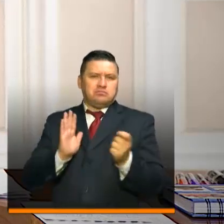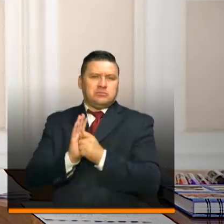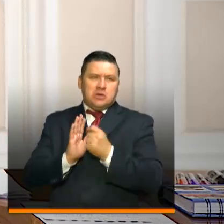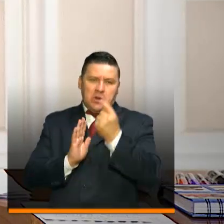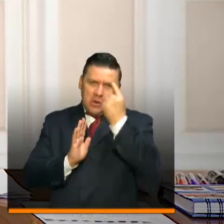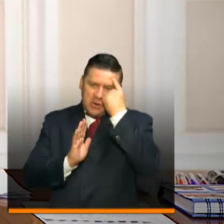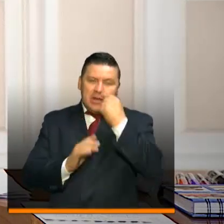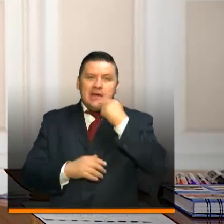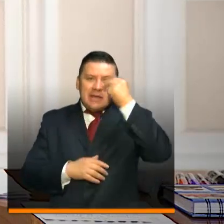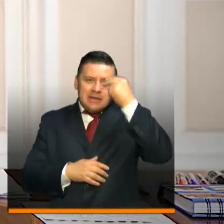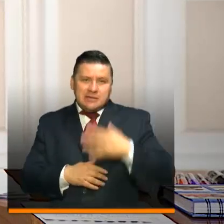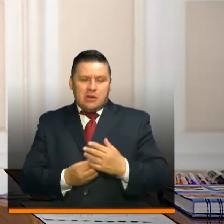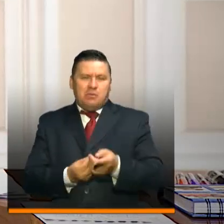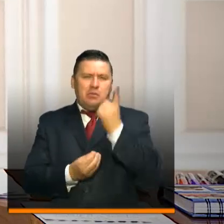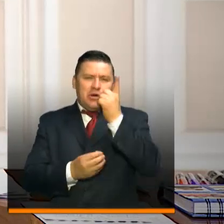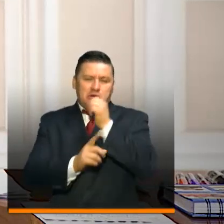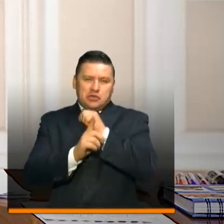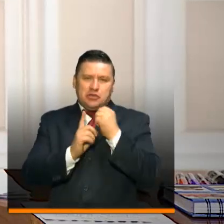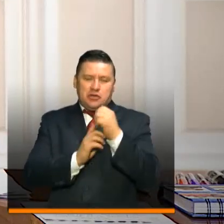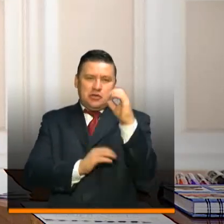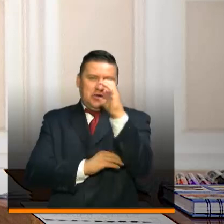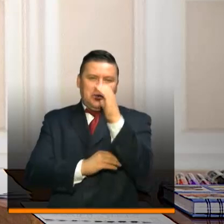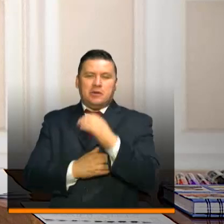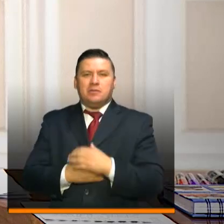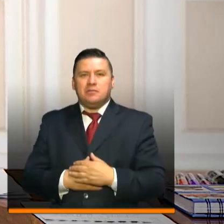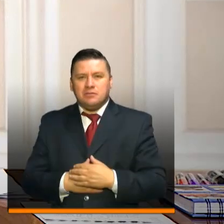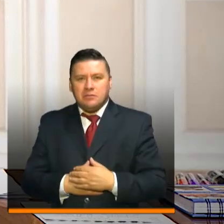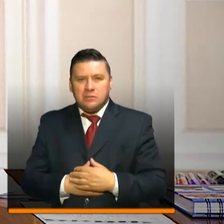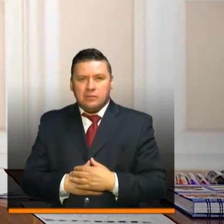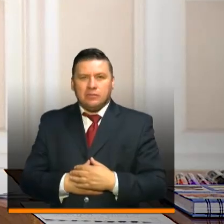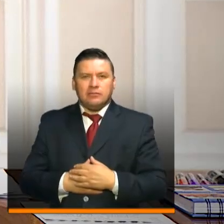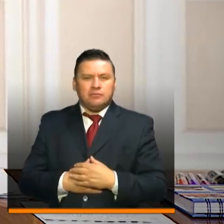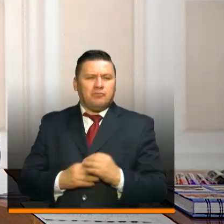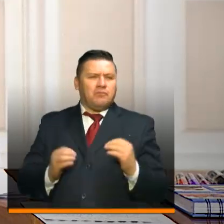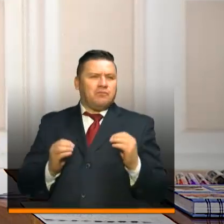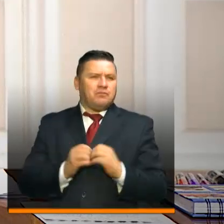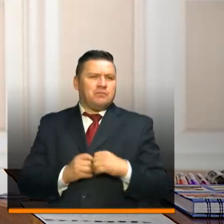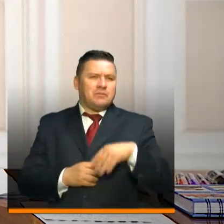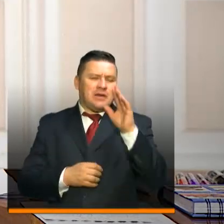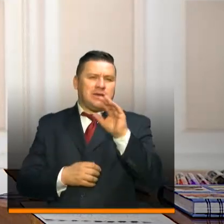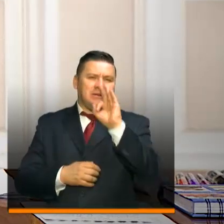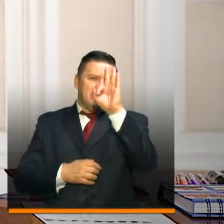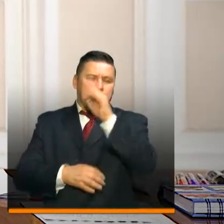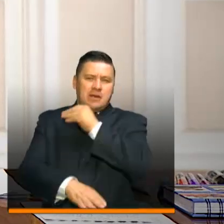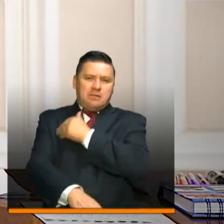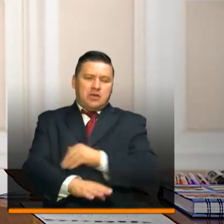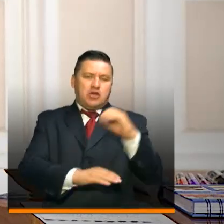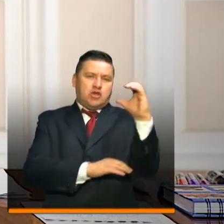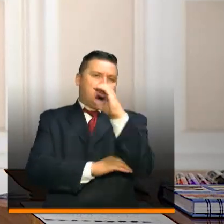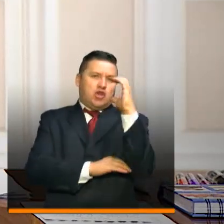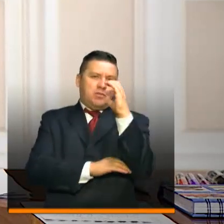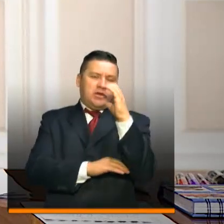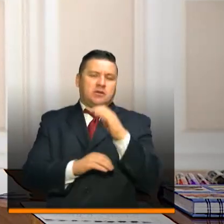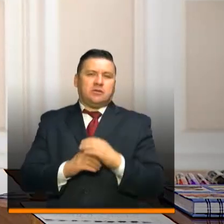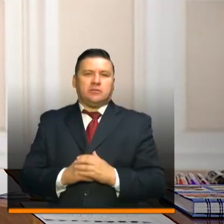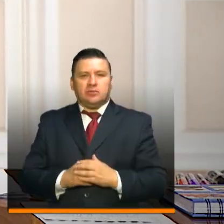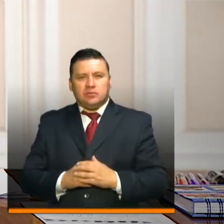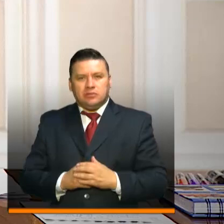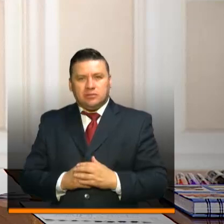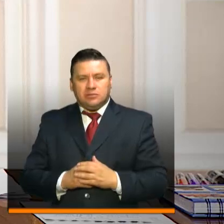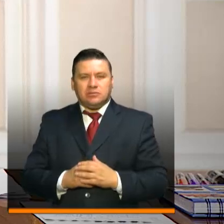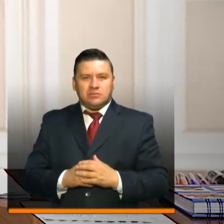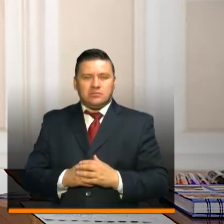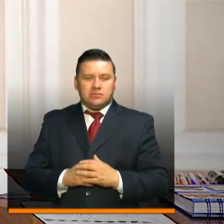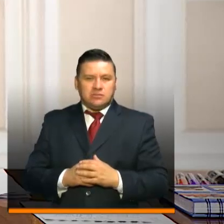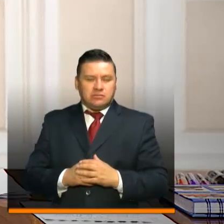un hito histórico en la política social en nuestro país. Más de tres millones de colombianos que